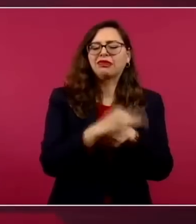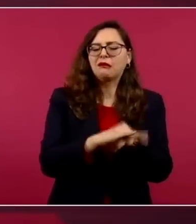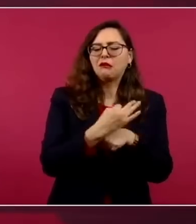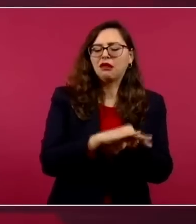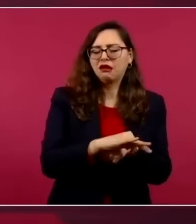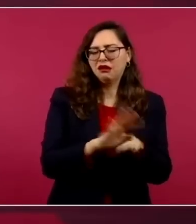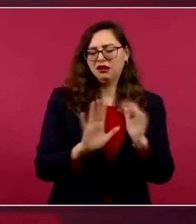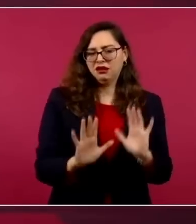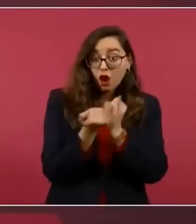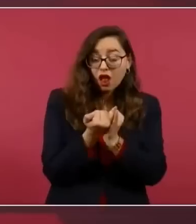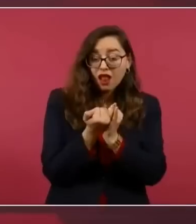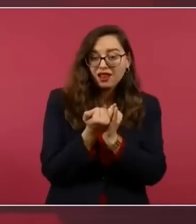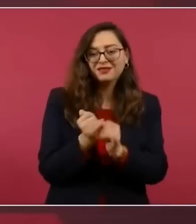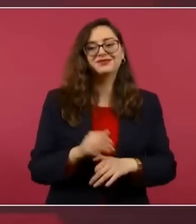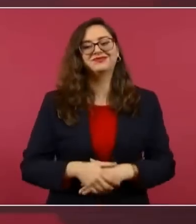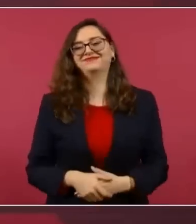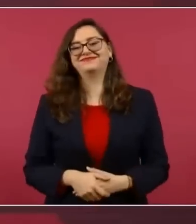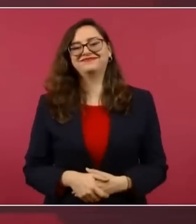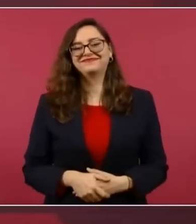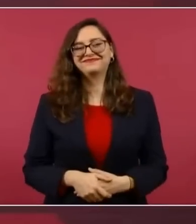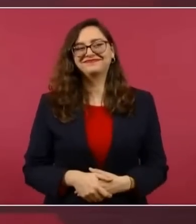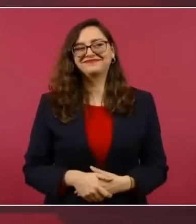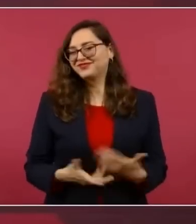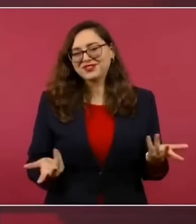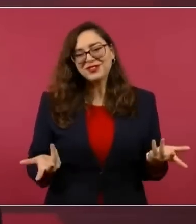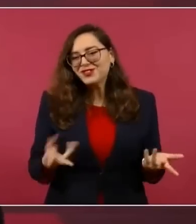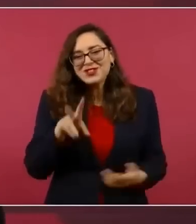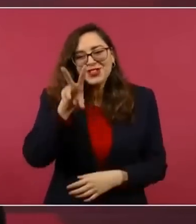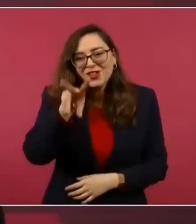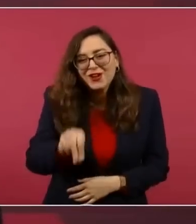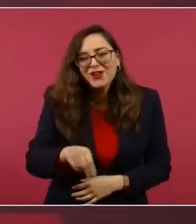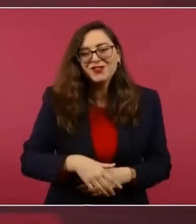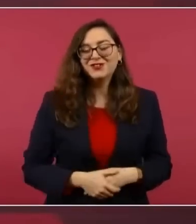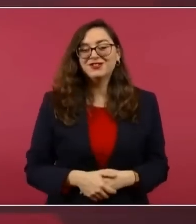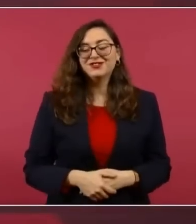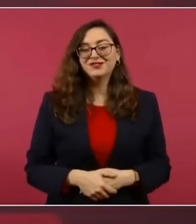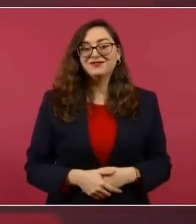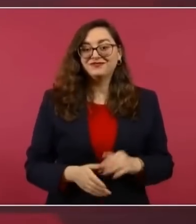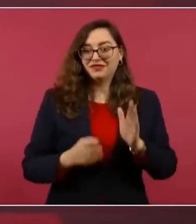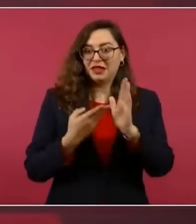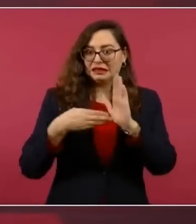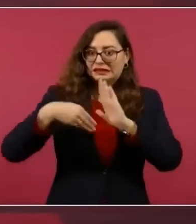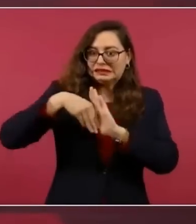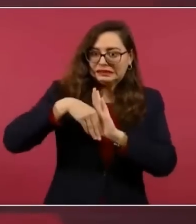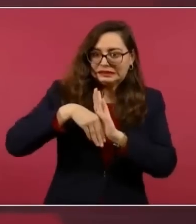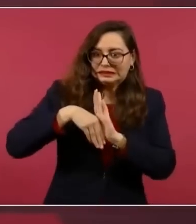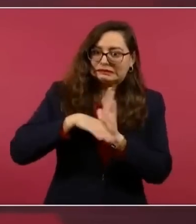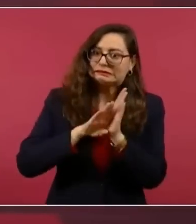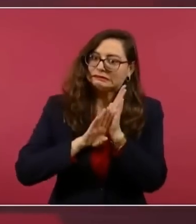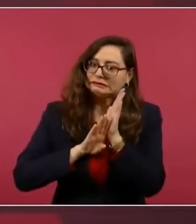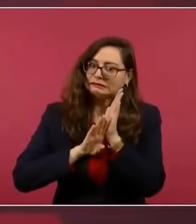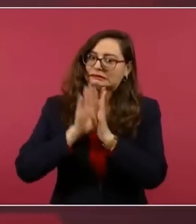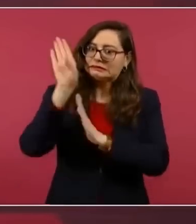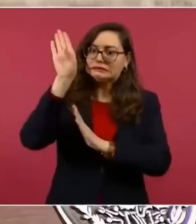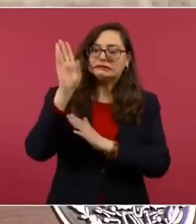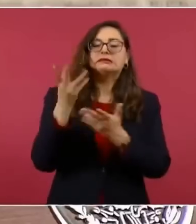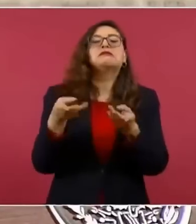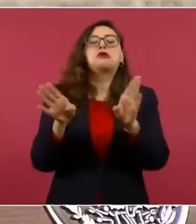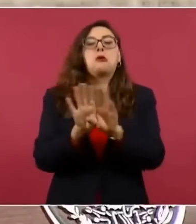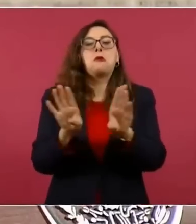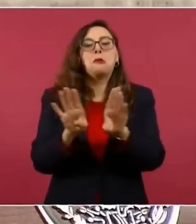No. La única posibilidad de salir adelante frente a una decadencia